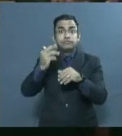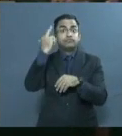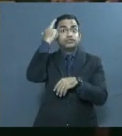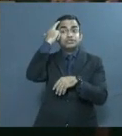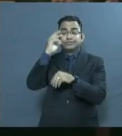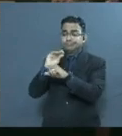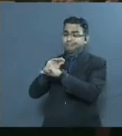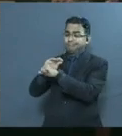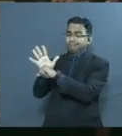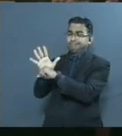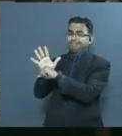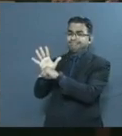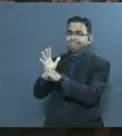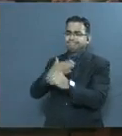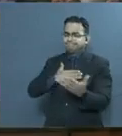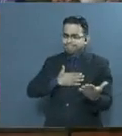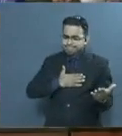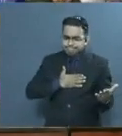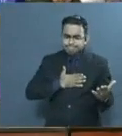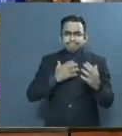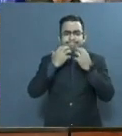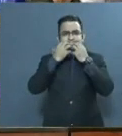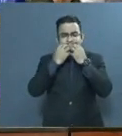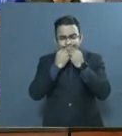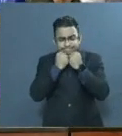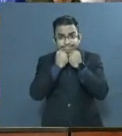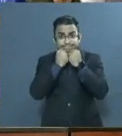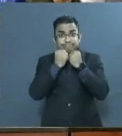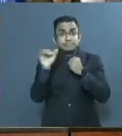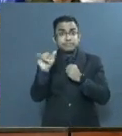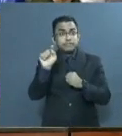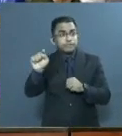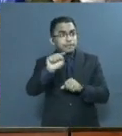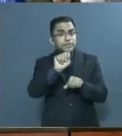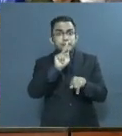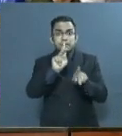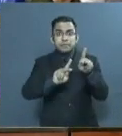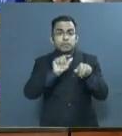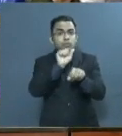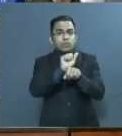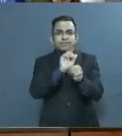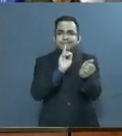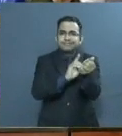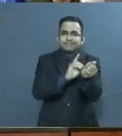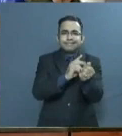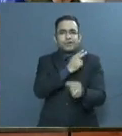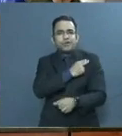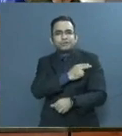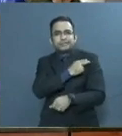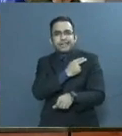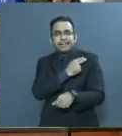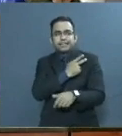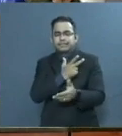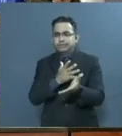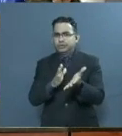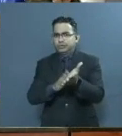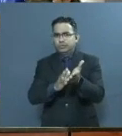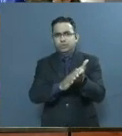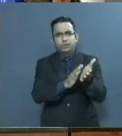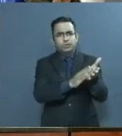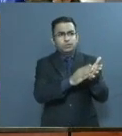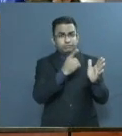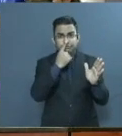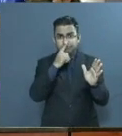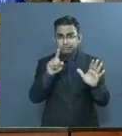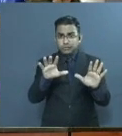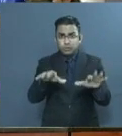familias, así como de admiración por todo el personal de salud y seguridad, solicito un